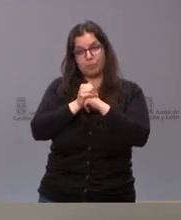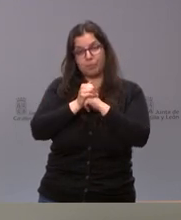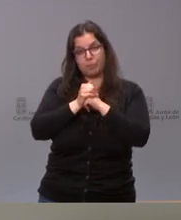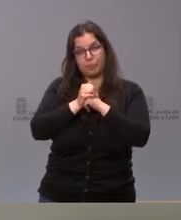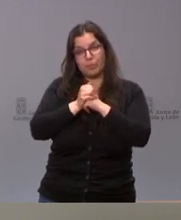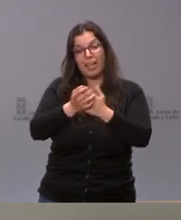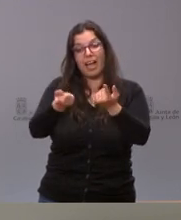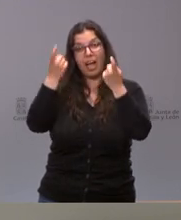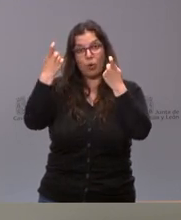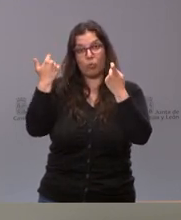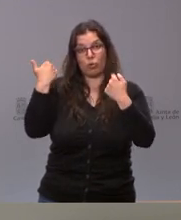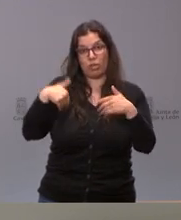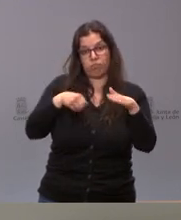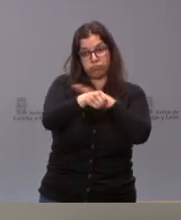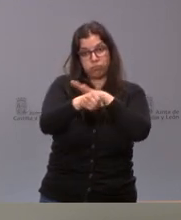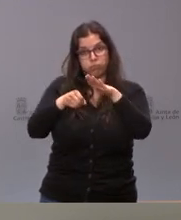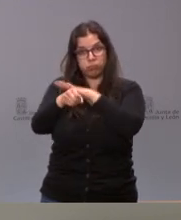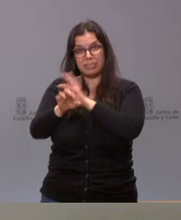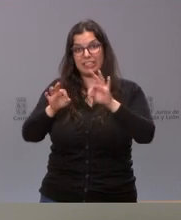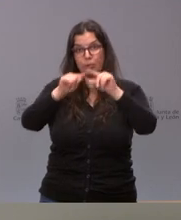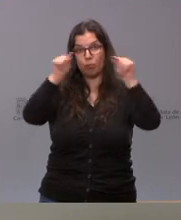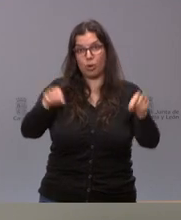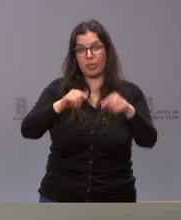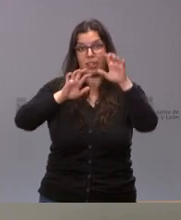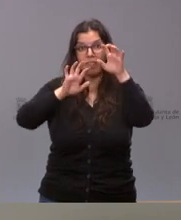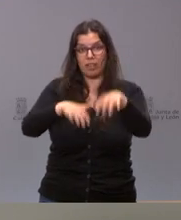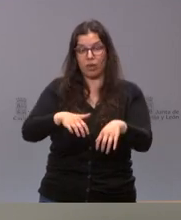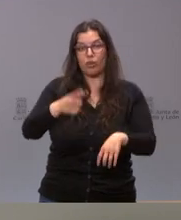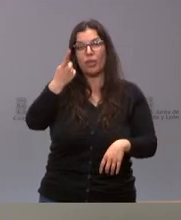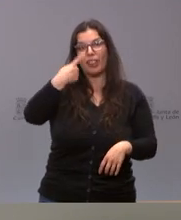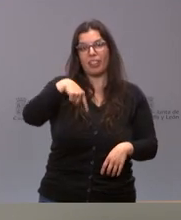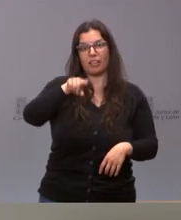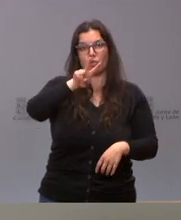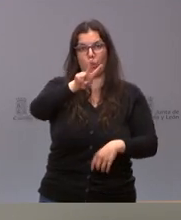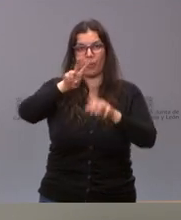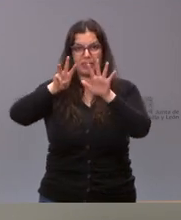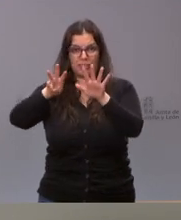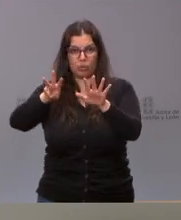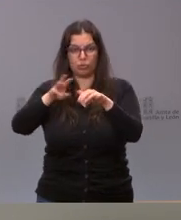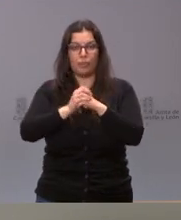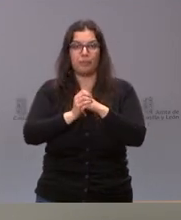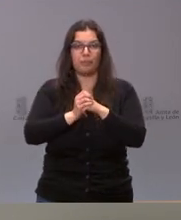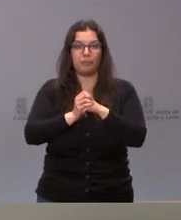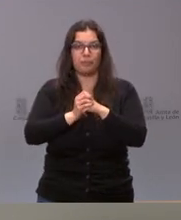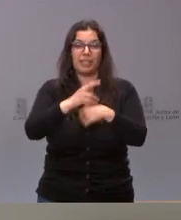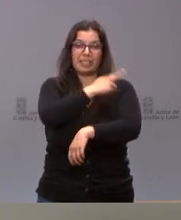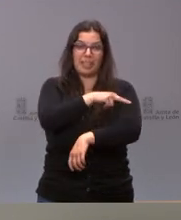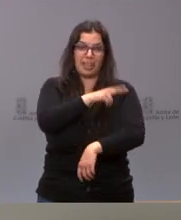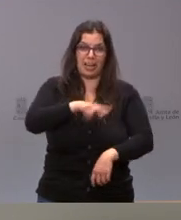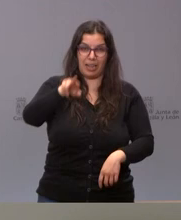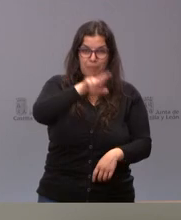de alumnos en León procedente de Ucrania son 128 en sanidad se lo repito